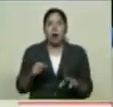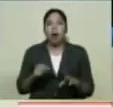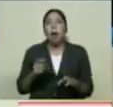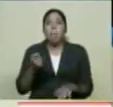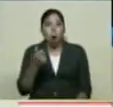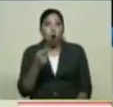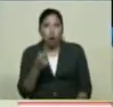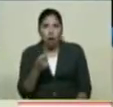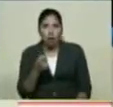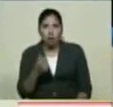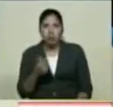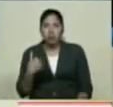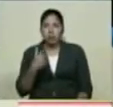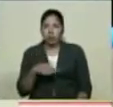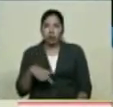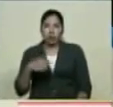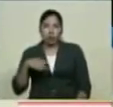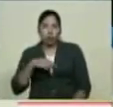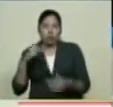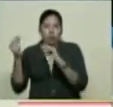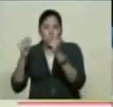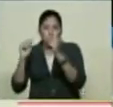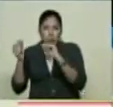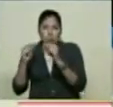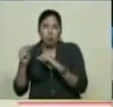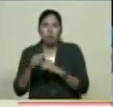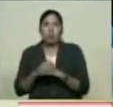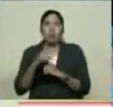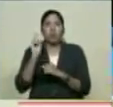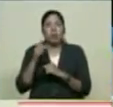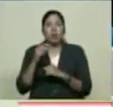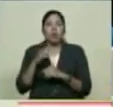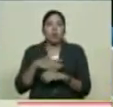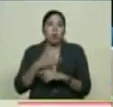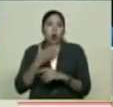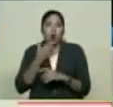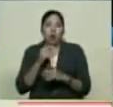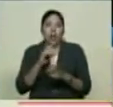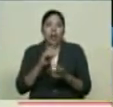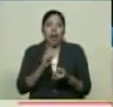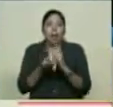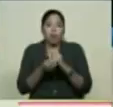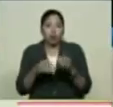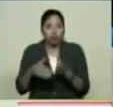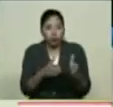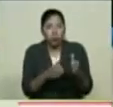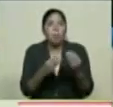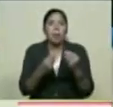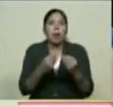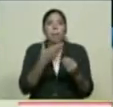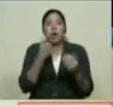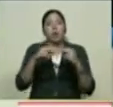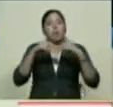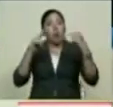técnico allí Para que pasaran Por un puente Que de Que atraviesa La cascada Que está